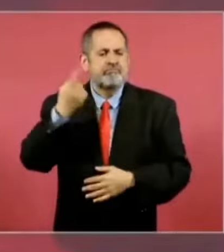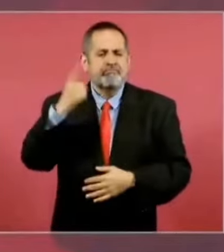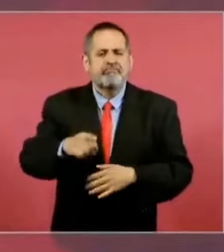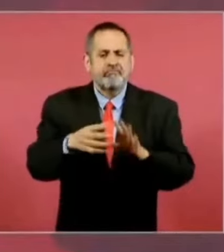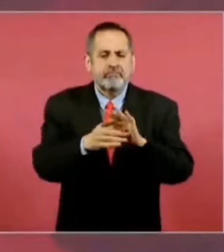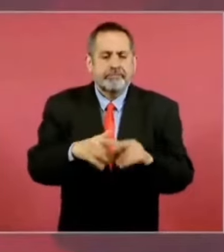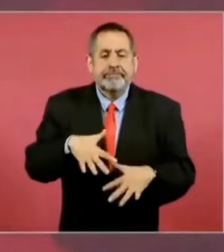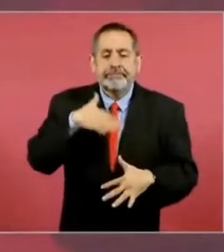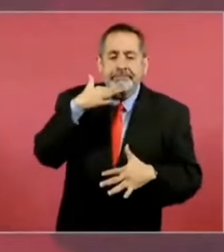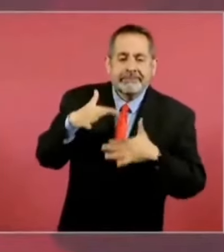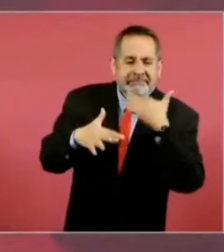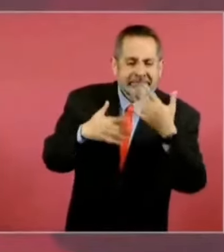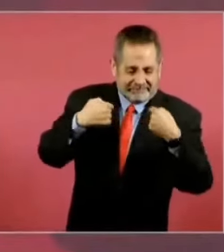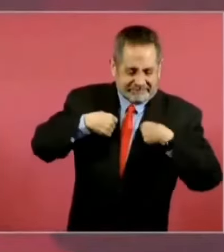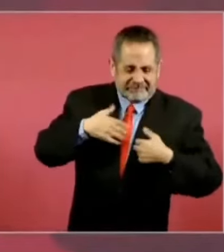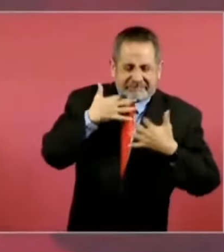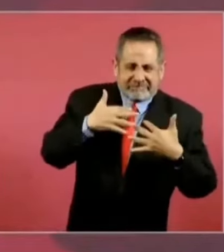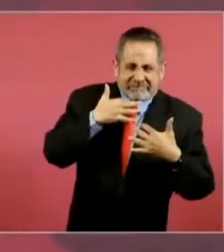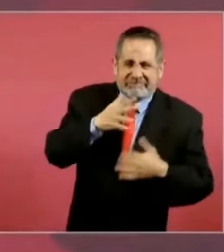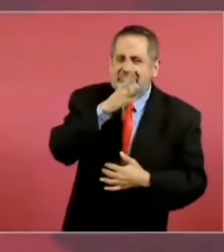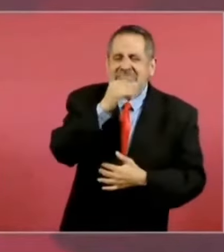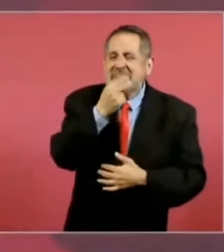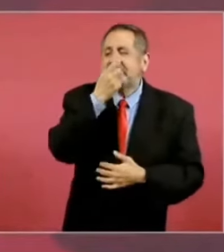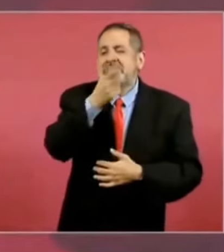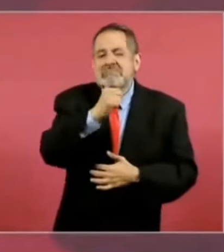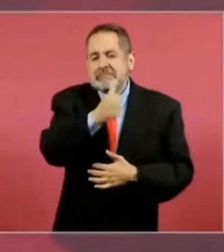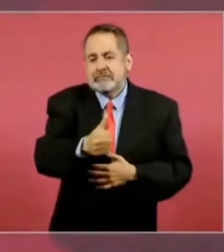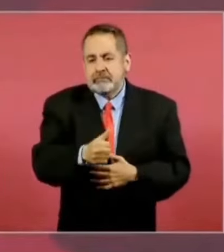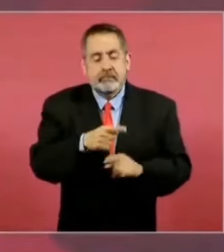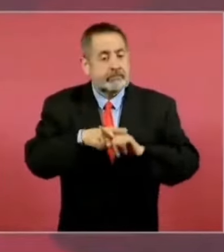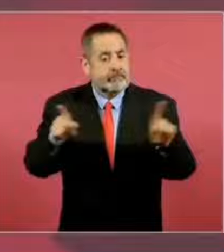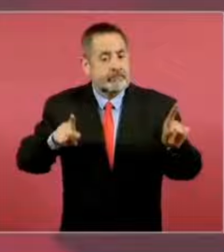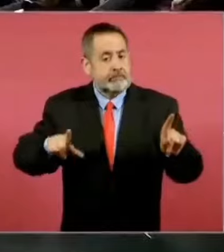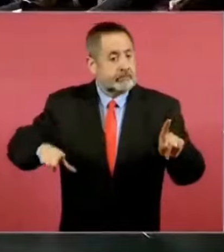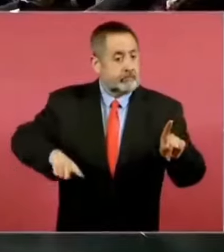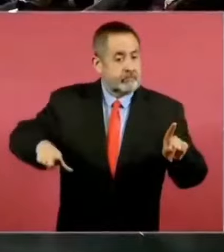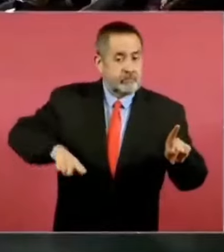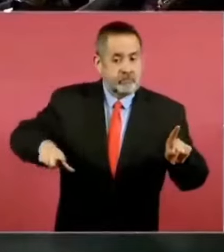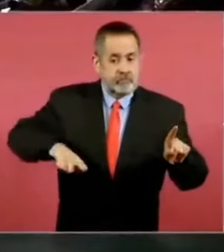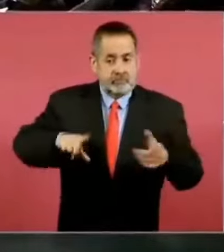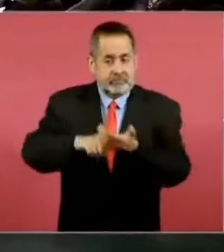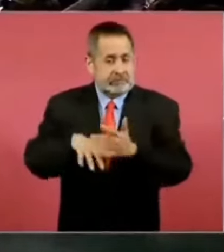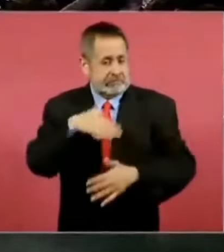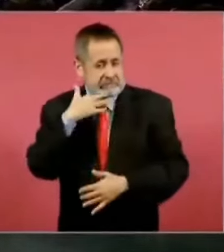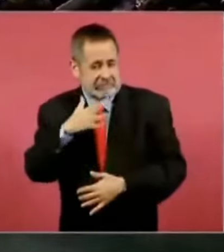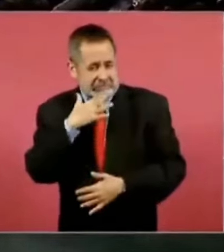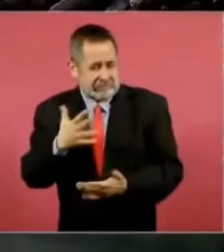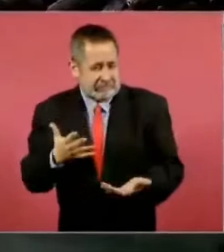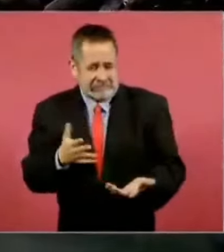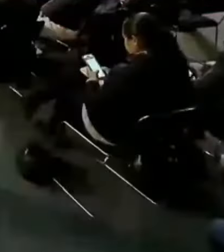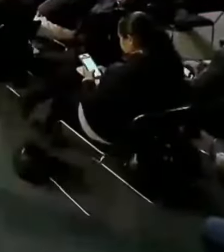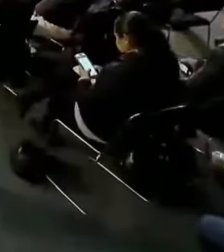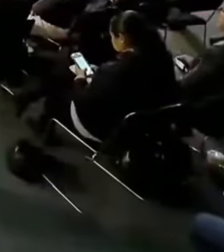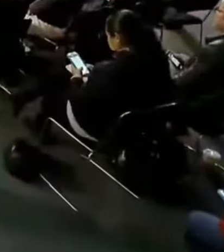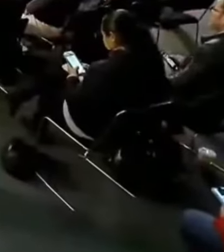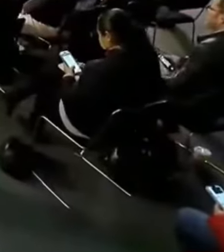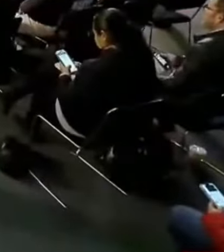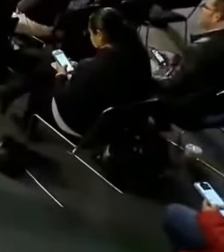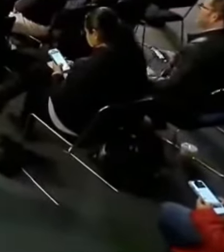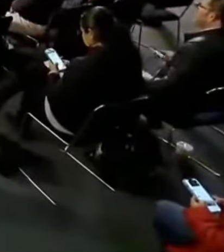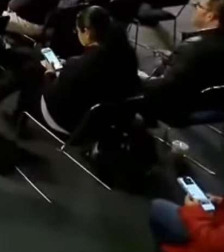corrupto no tiene autoridad moral. Y cómo un gobernante corrupto va